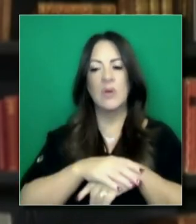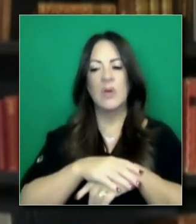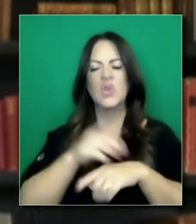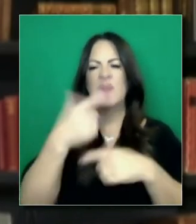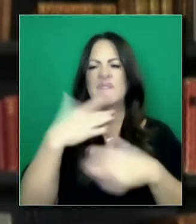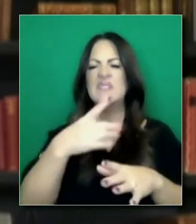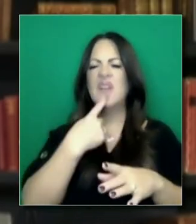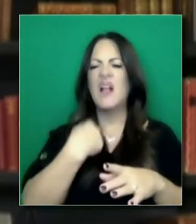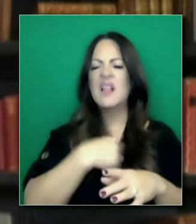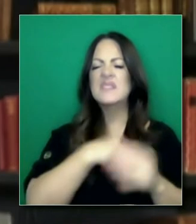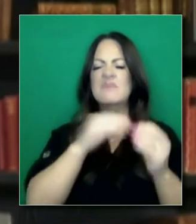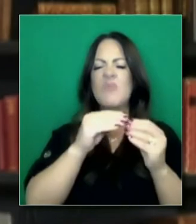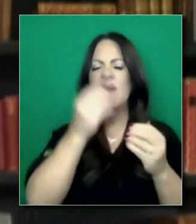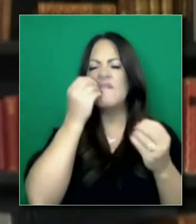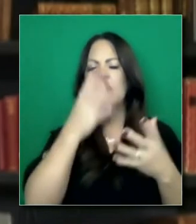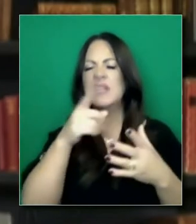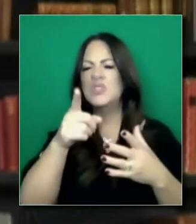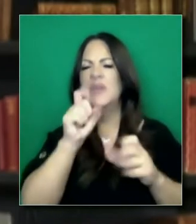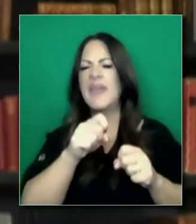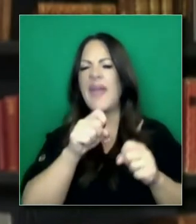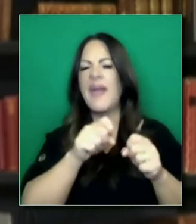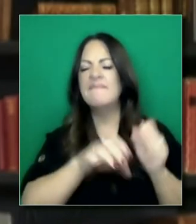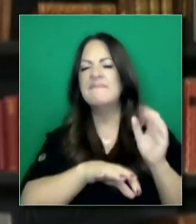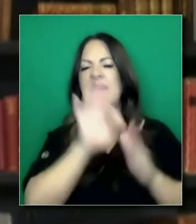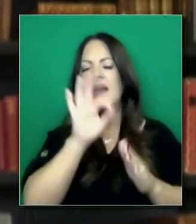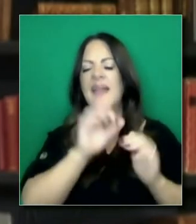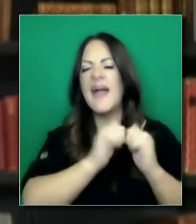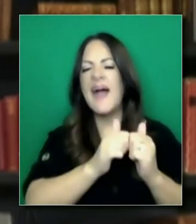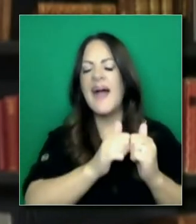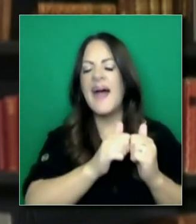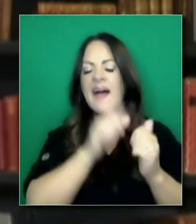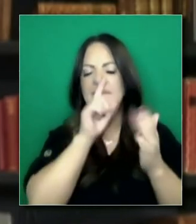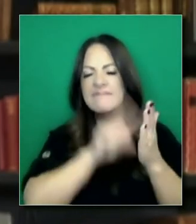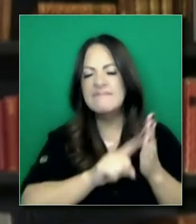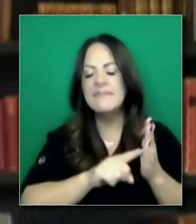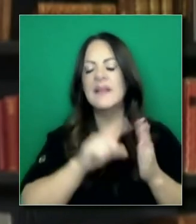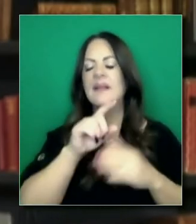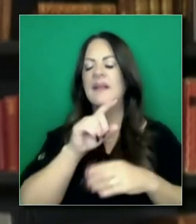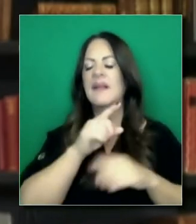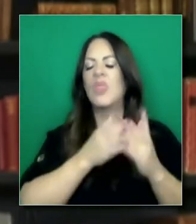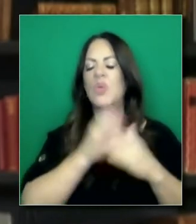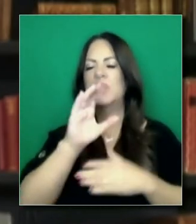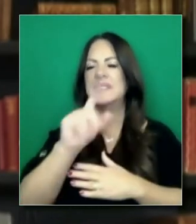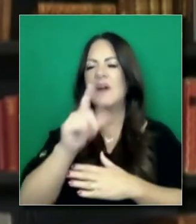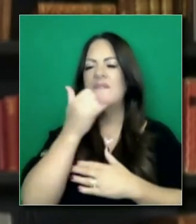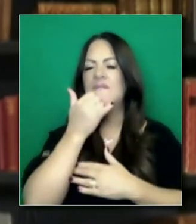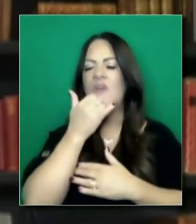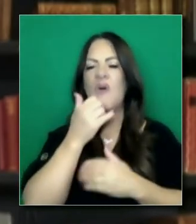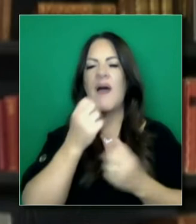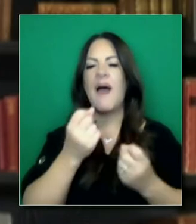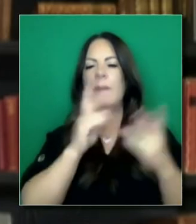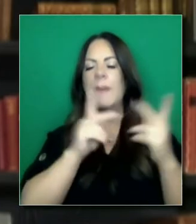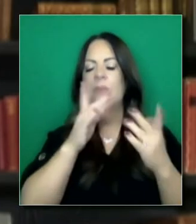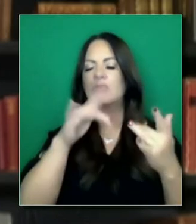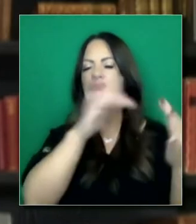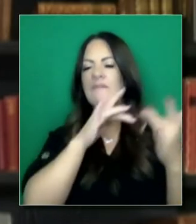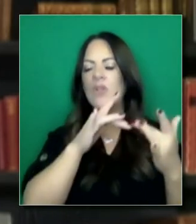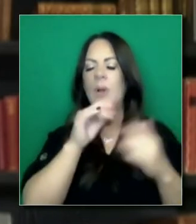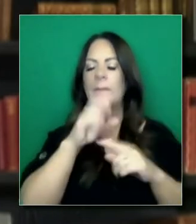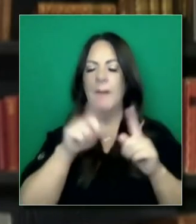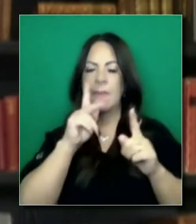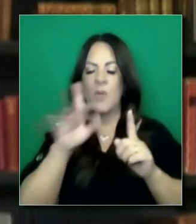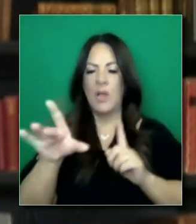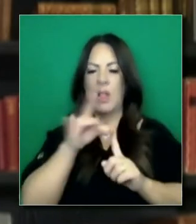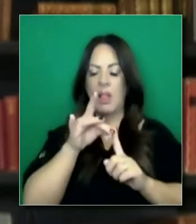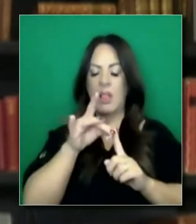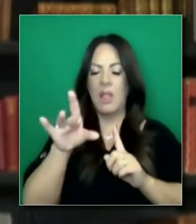la cuestión de los datos del celular. ¿Tiene usted alguna idea si tiene usted datos para dar a